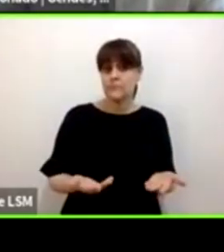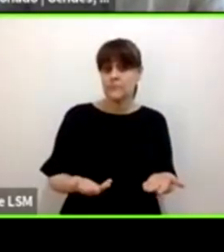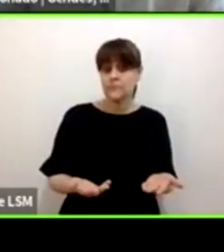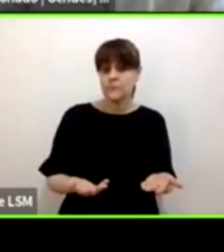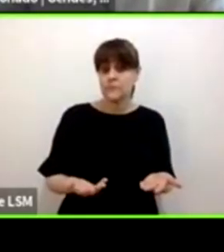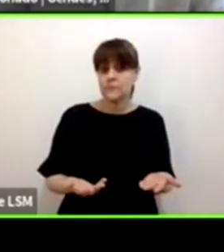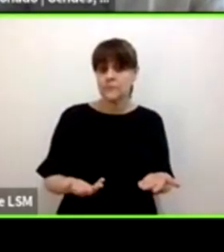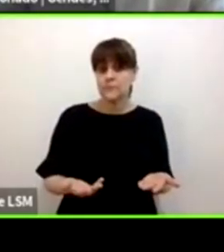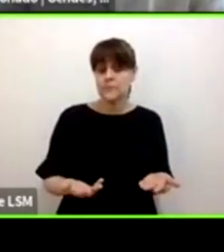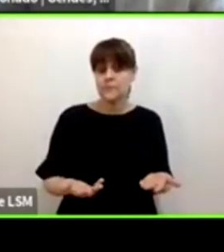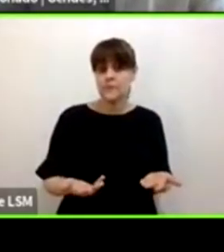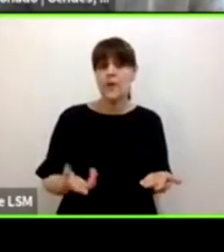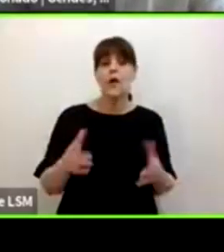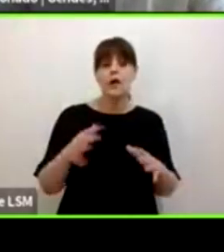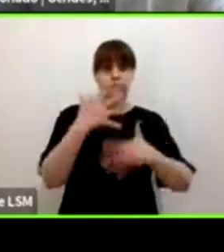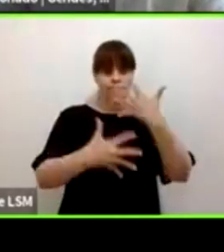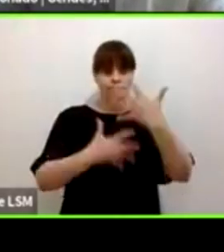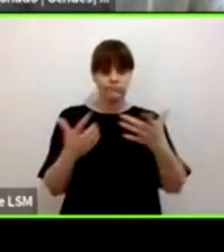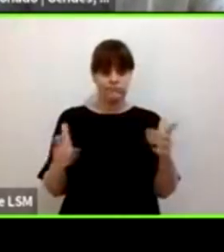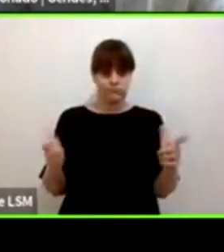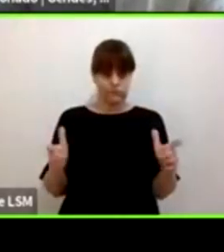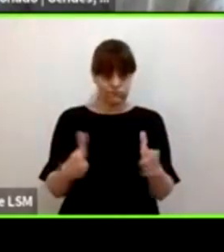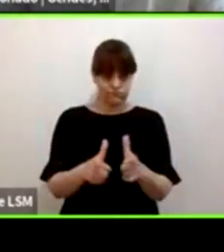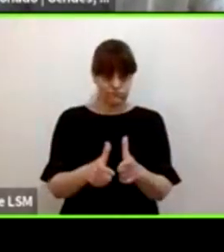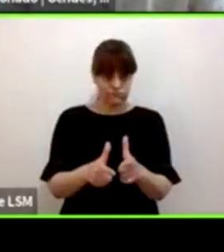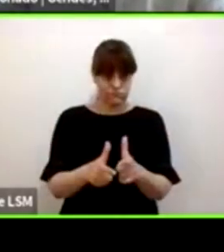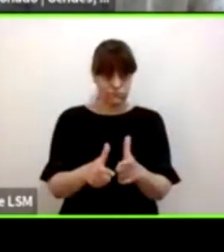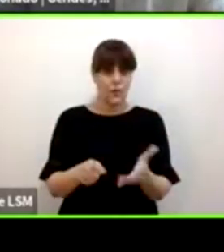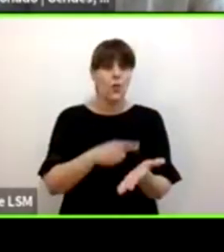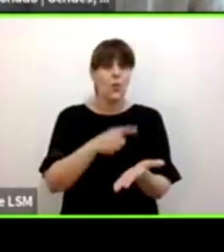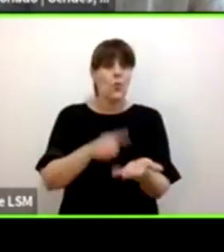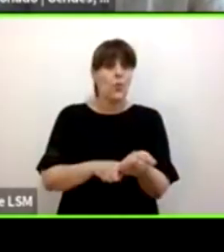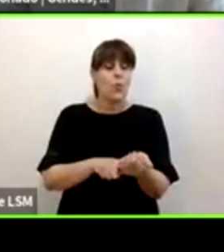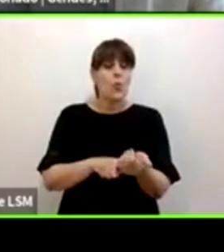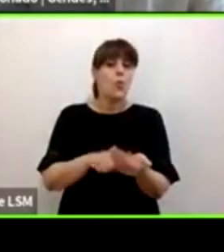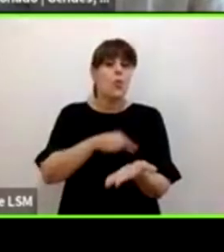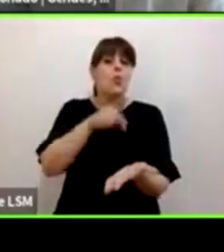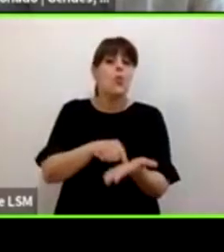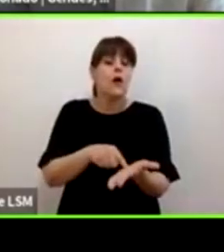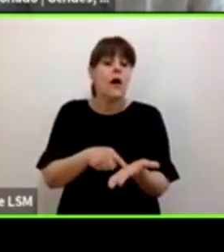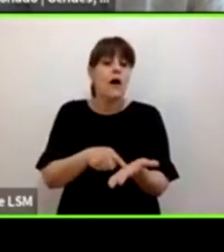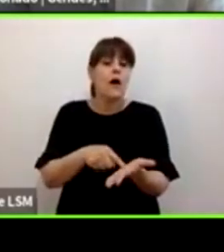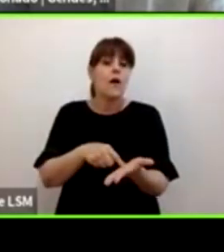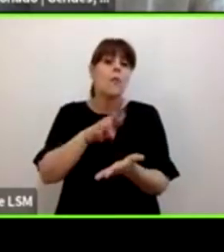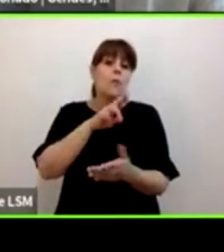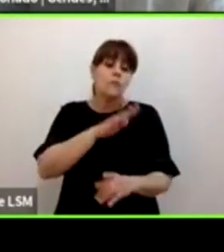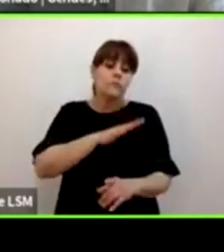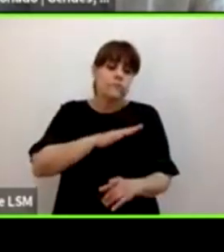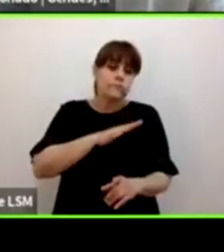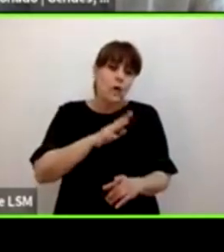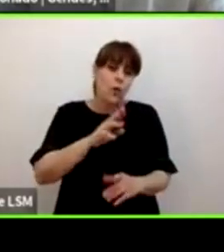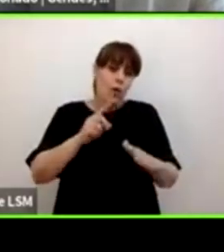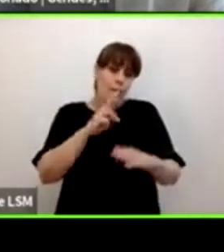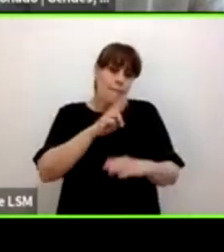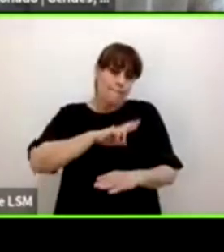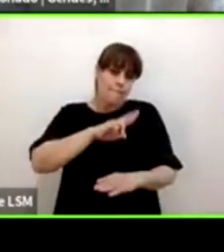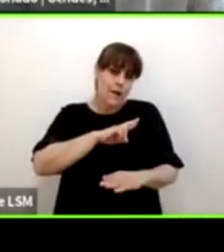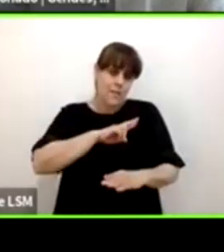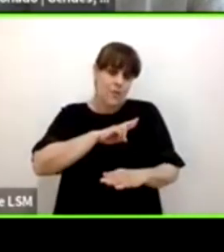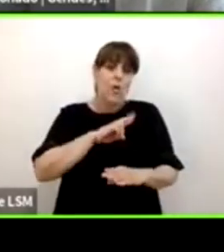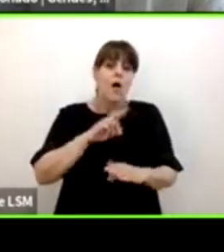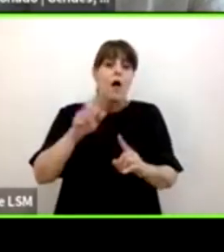reducción de las violencias en los espacios privados en los espacios públicos y la construcción de la paz